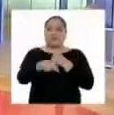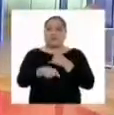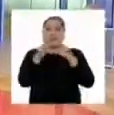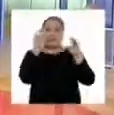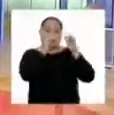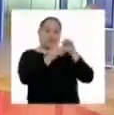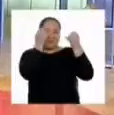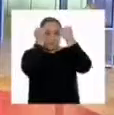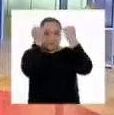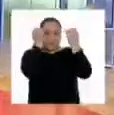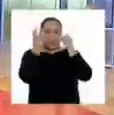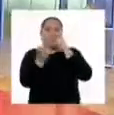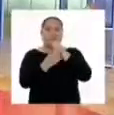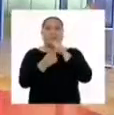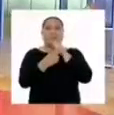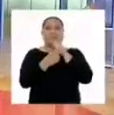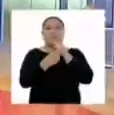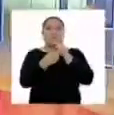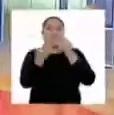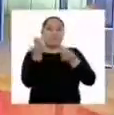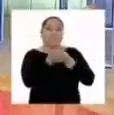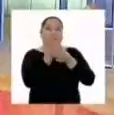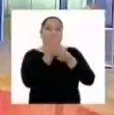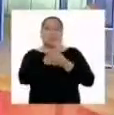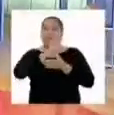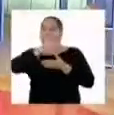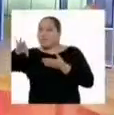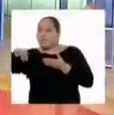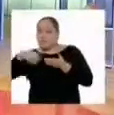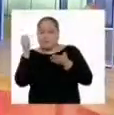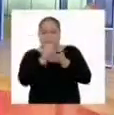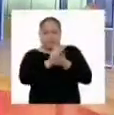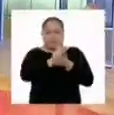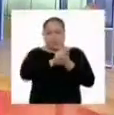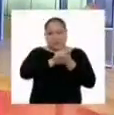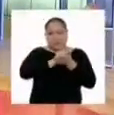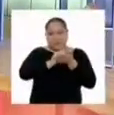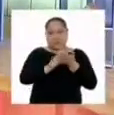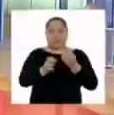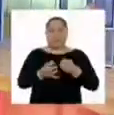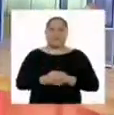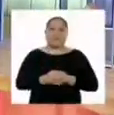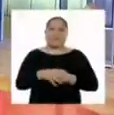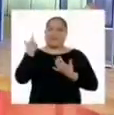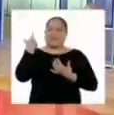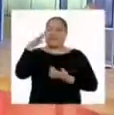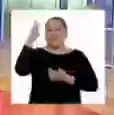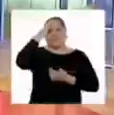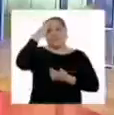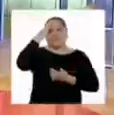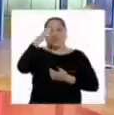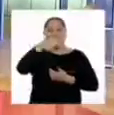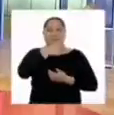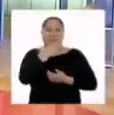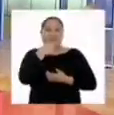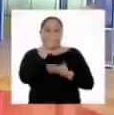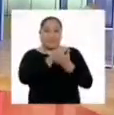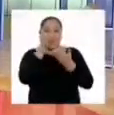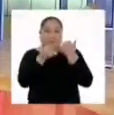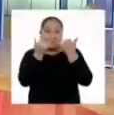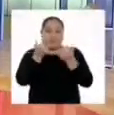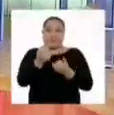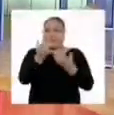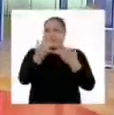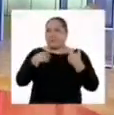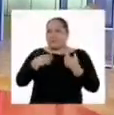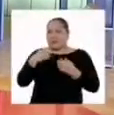elaboren sus conclusiones y guárdenlas en su portafolio junto con todo el registro de su experimento. Ya saben que si les gustó el programa de hoy